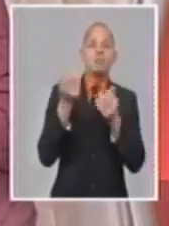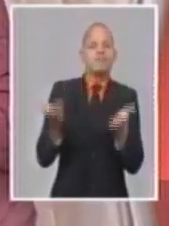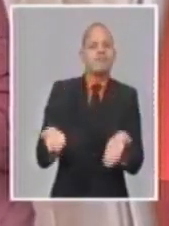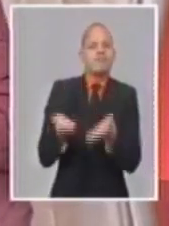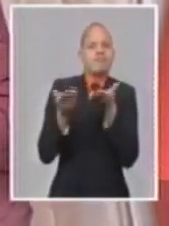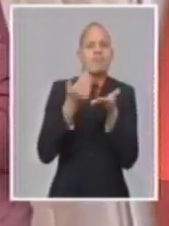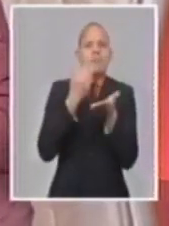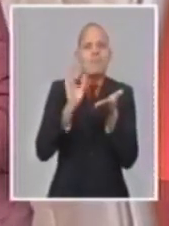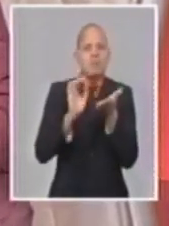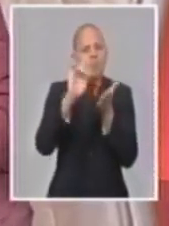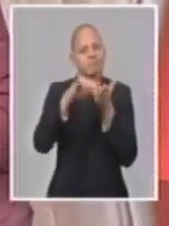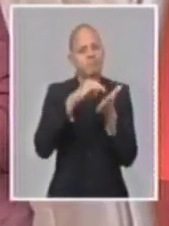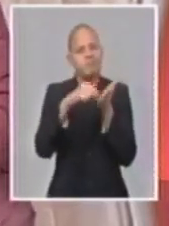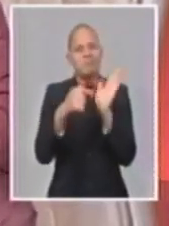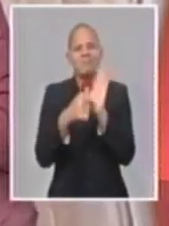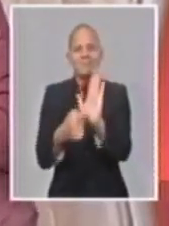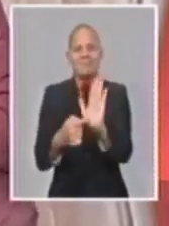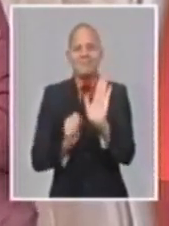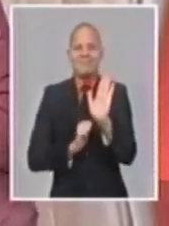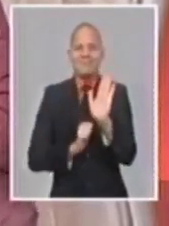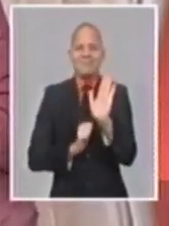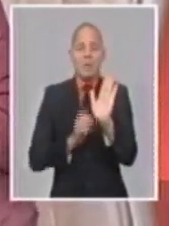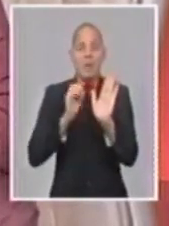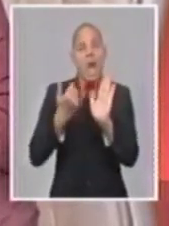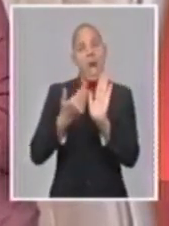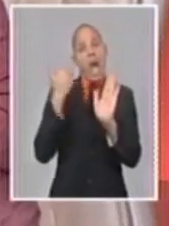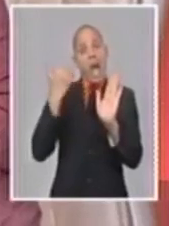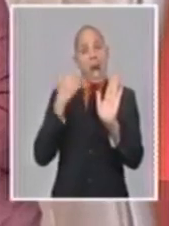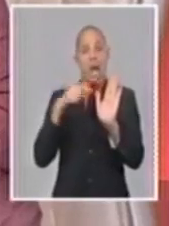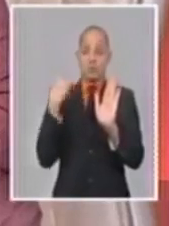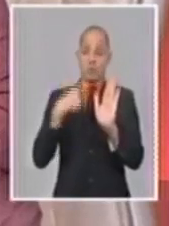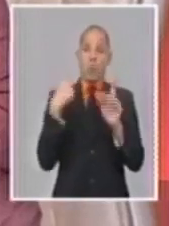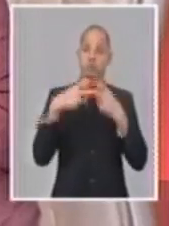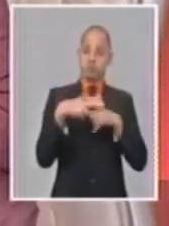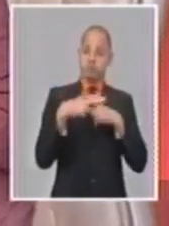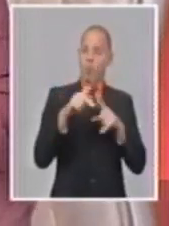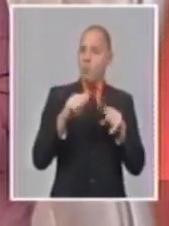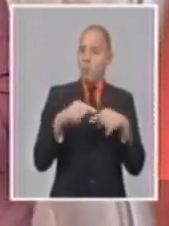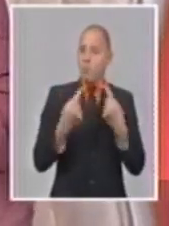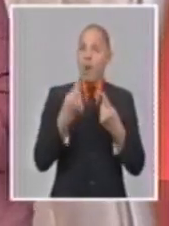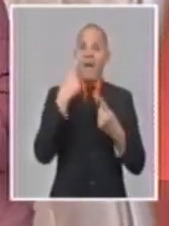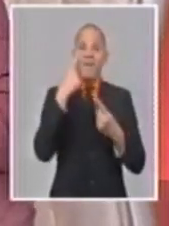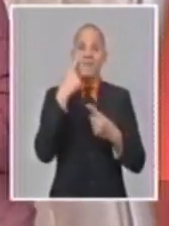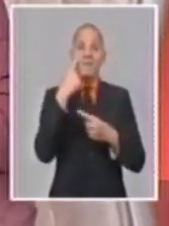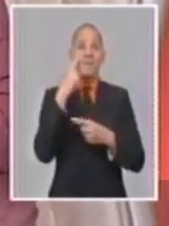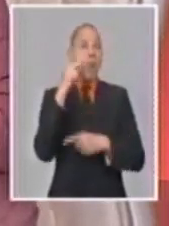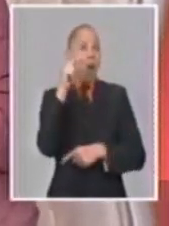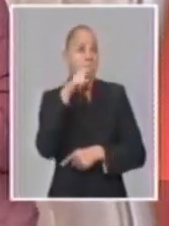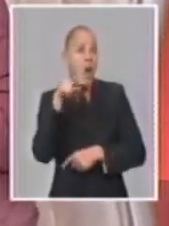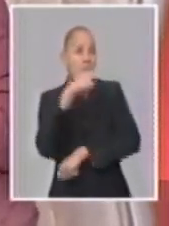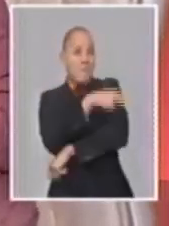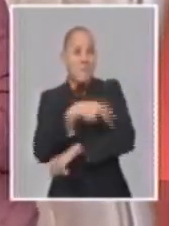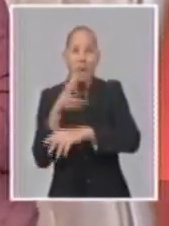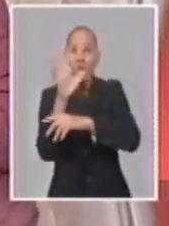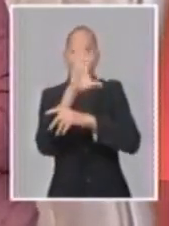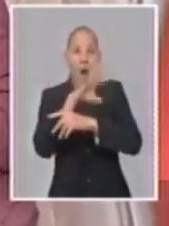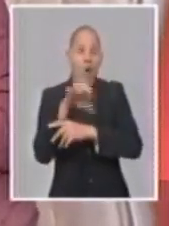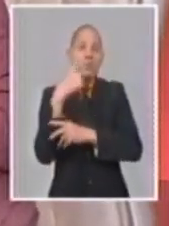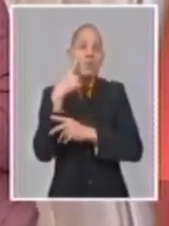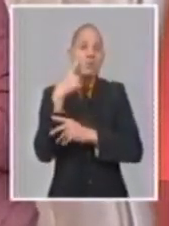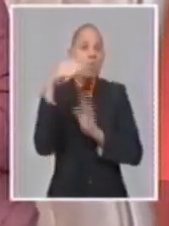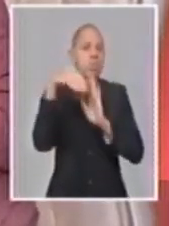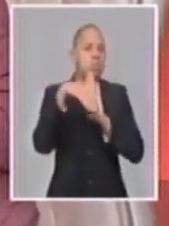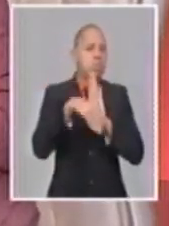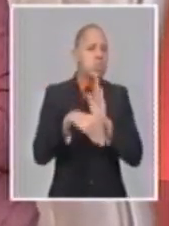sus propios diseños partieron de la crisis económica mundial por la que se está transitando y la que no es ajena a